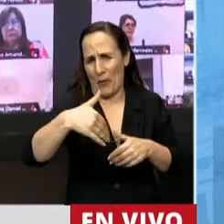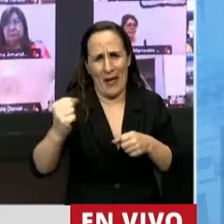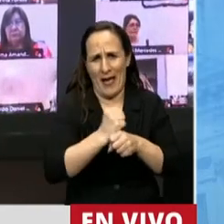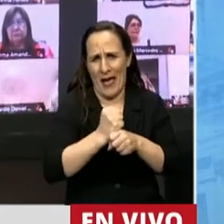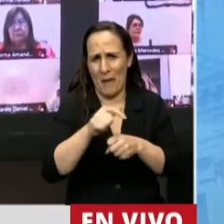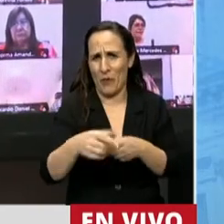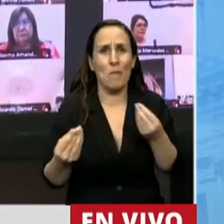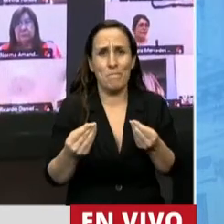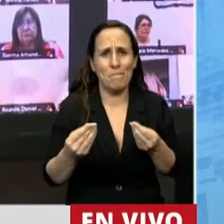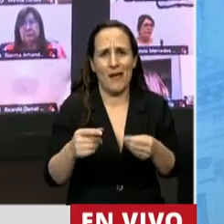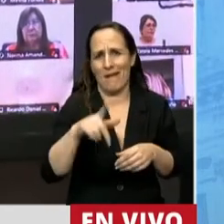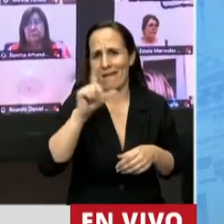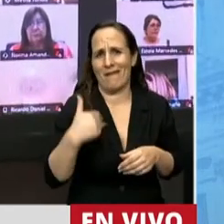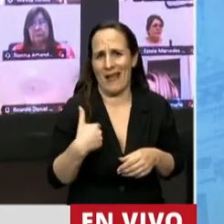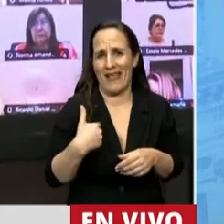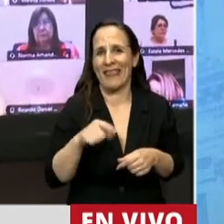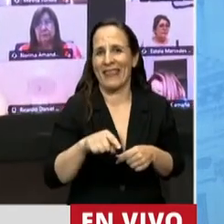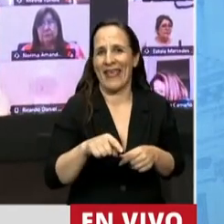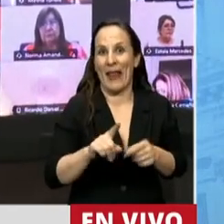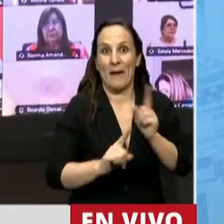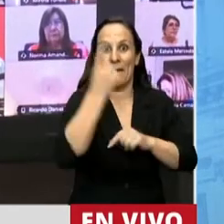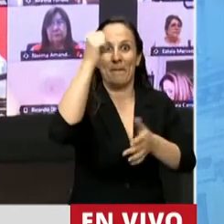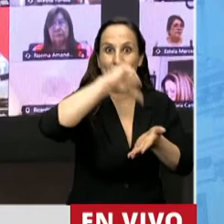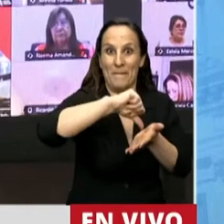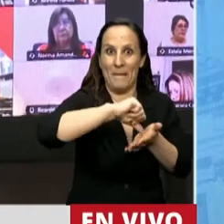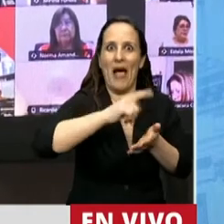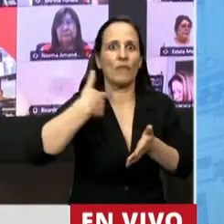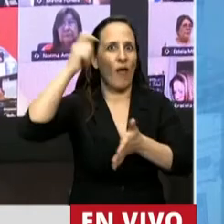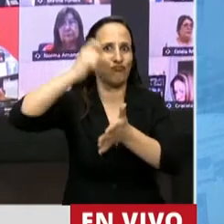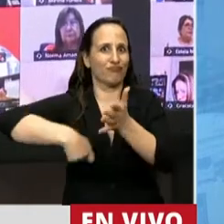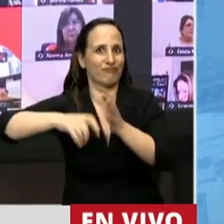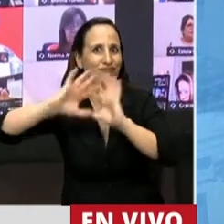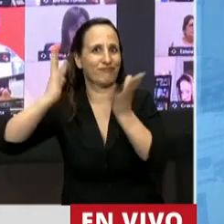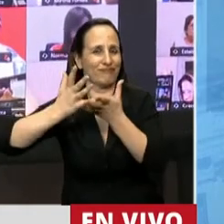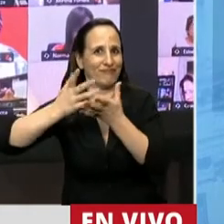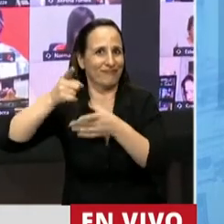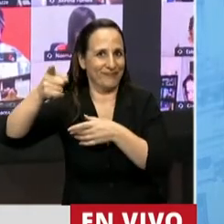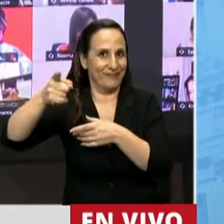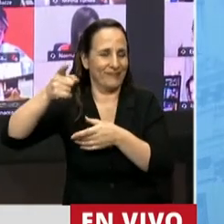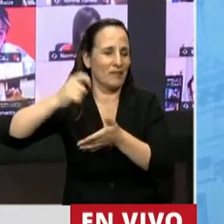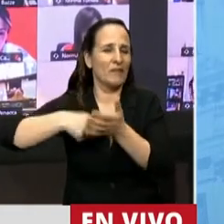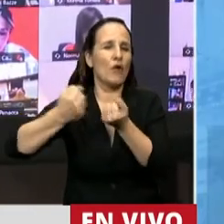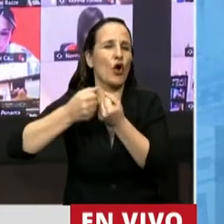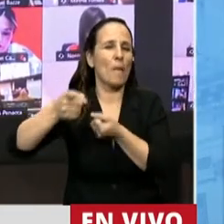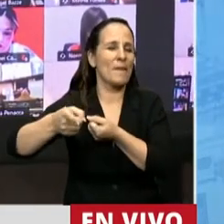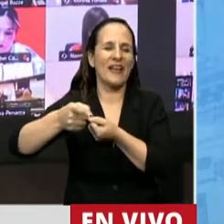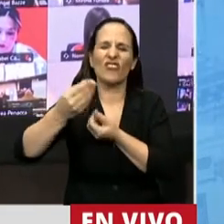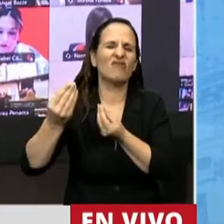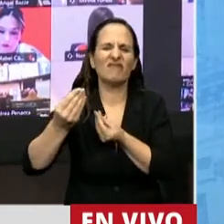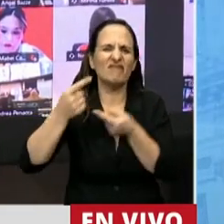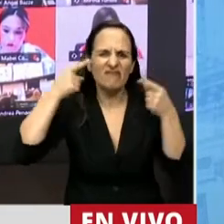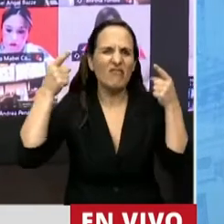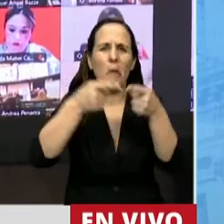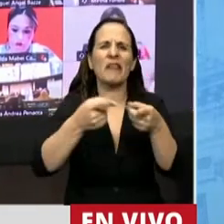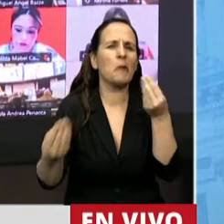nuestra nación sea una de las primeras que se suma a la ratificación de este convenio tan importante que busca nada más ni nada menos que